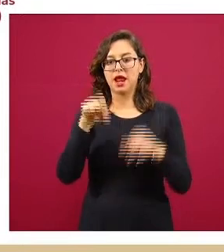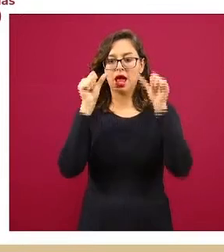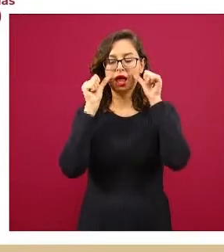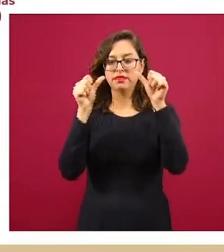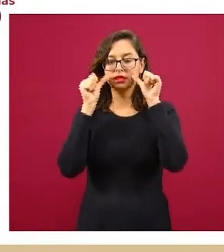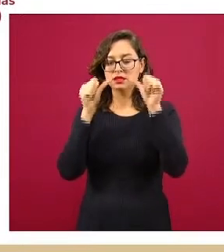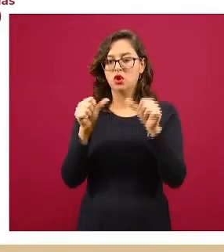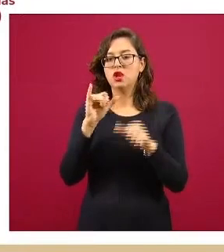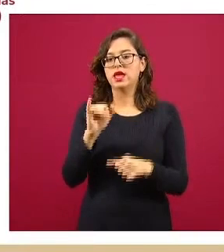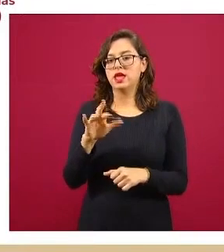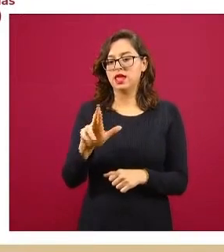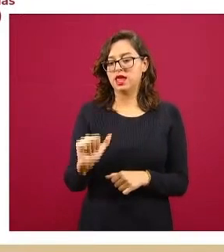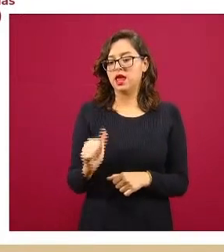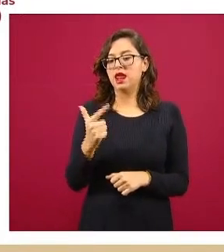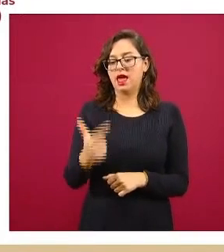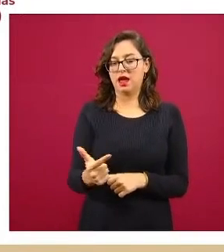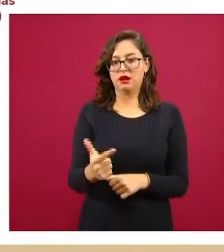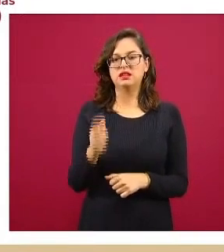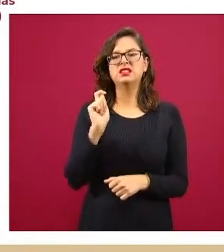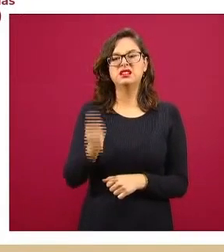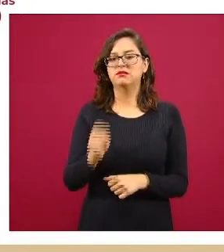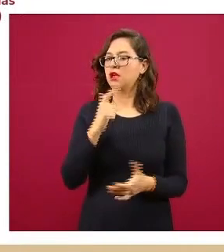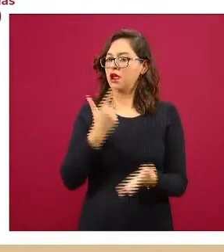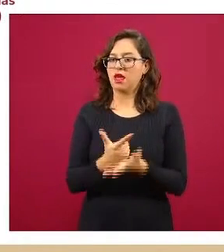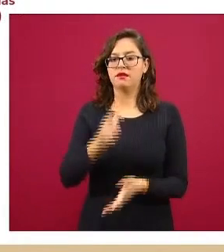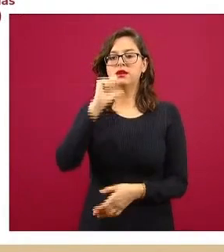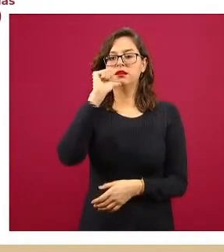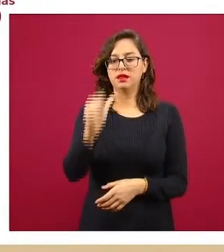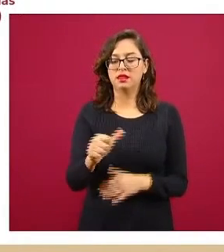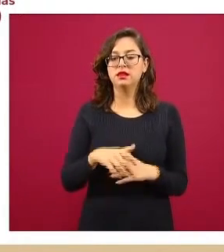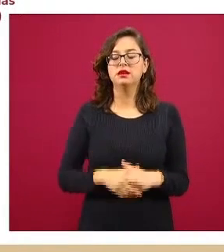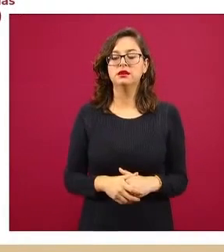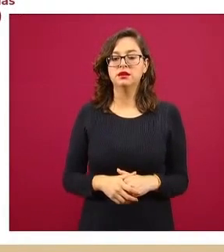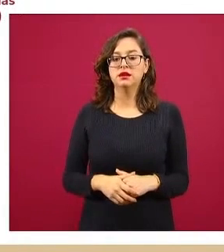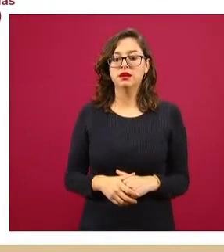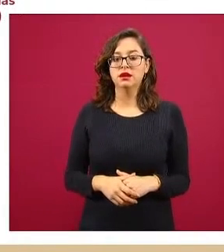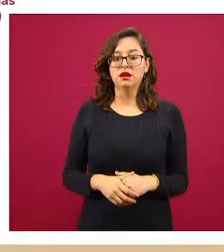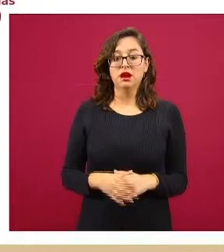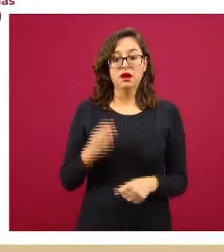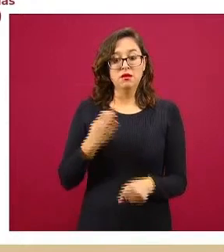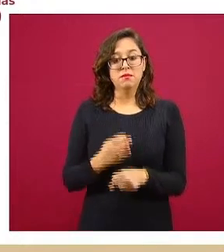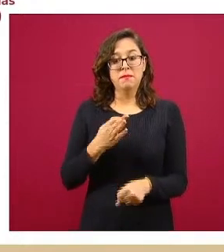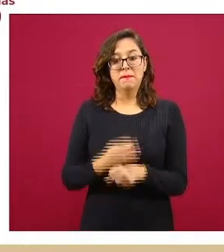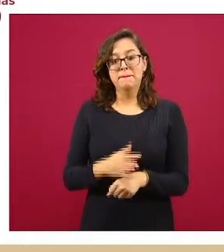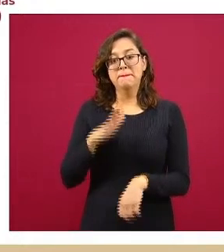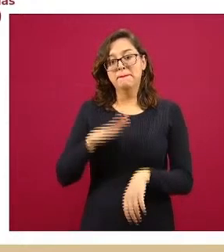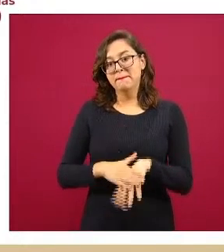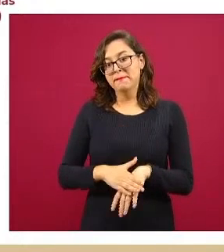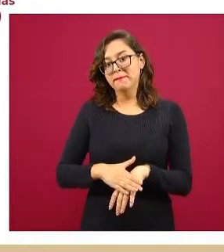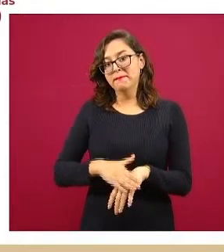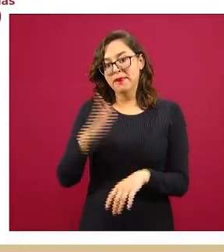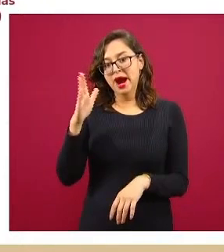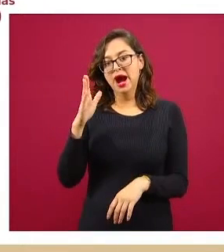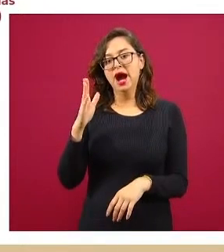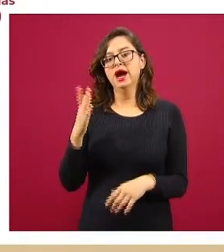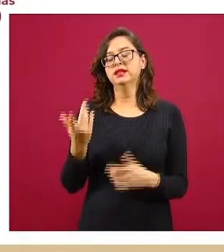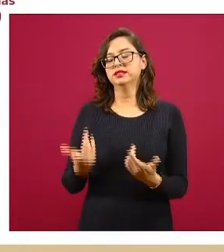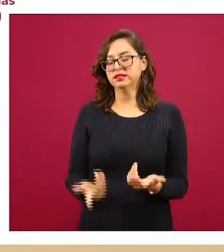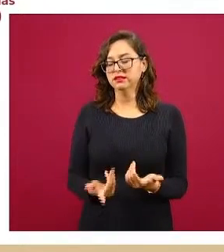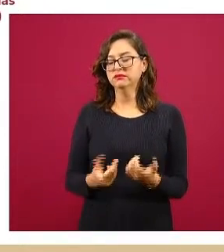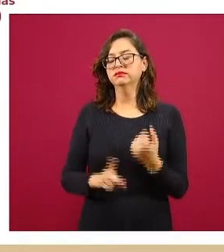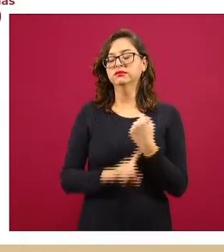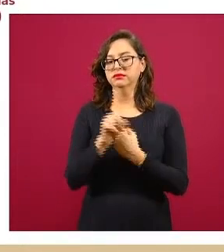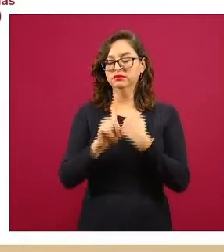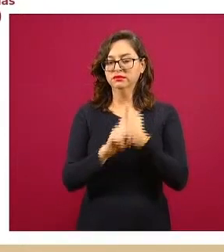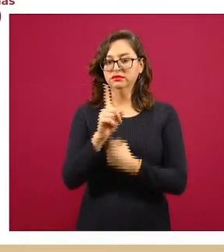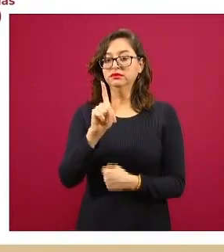no críticos para COVID. Y los tres estados que están por arriba del 70 por ciento, que hemos marcado como un